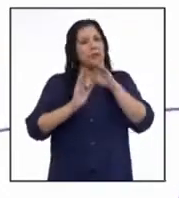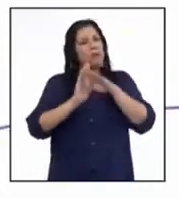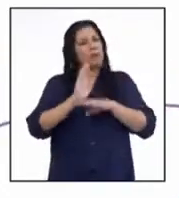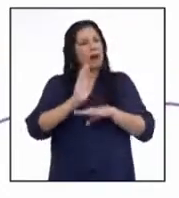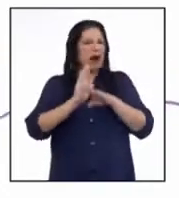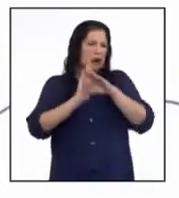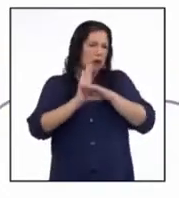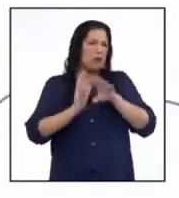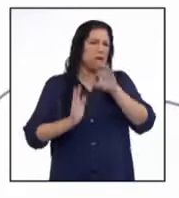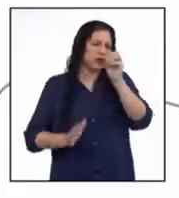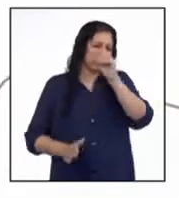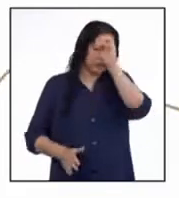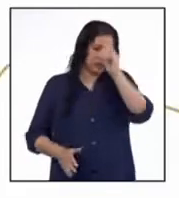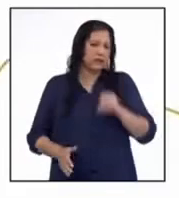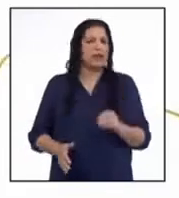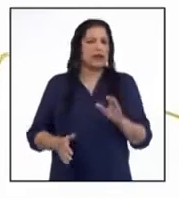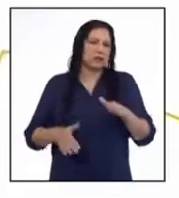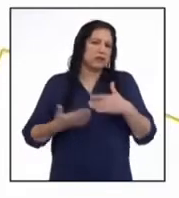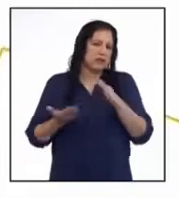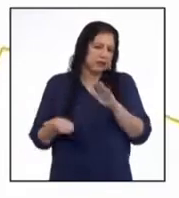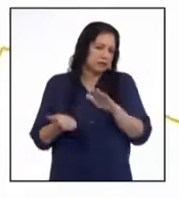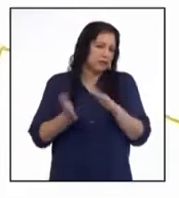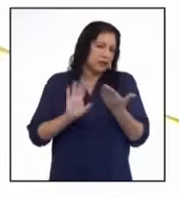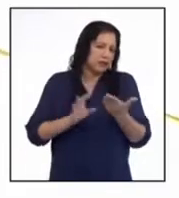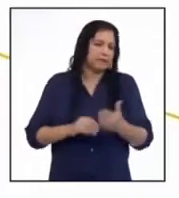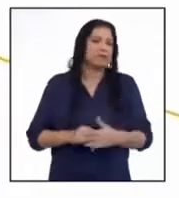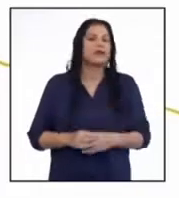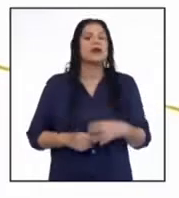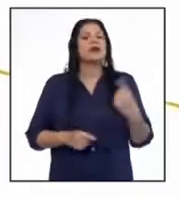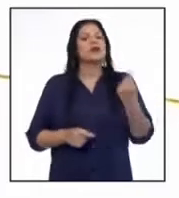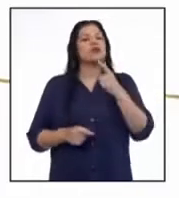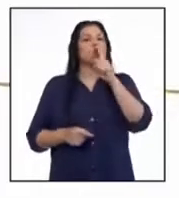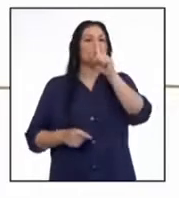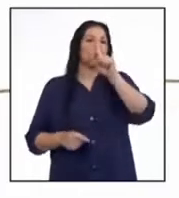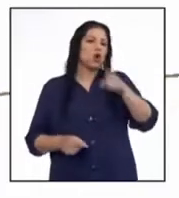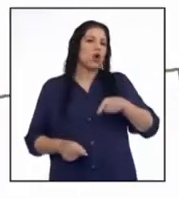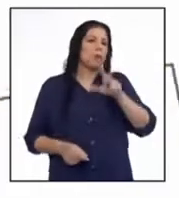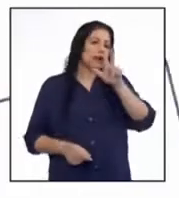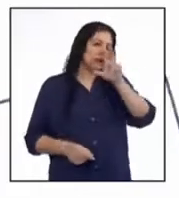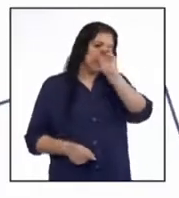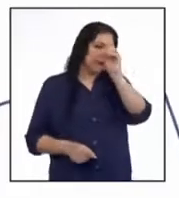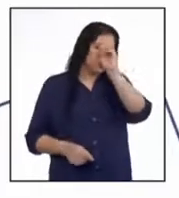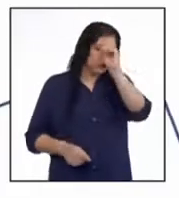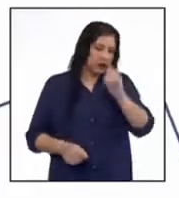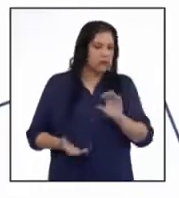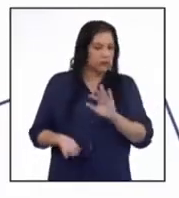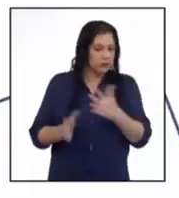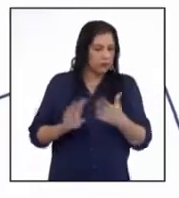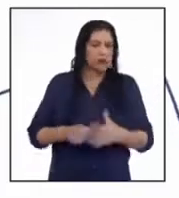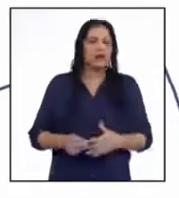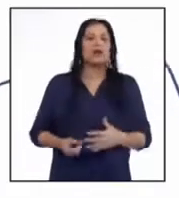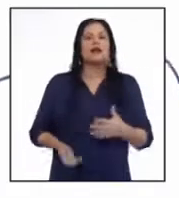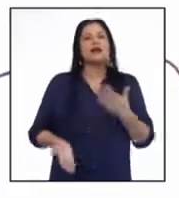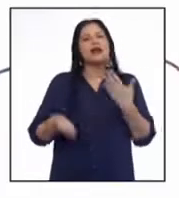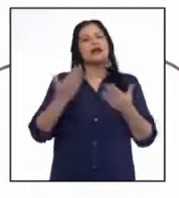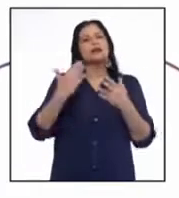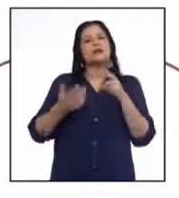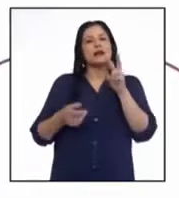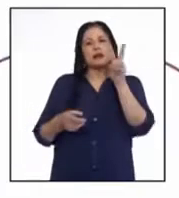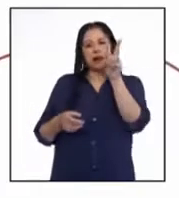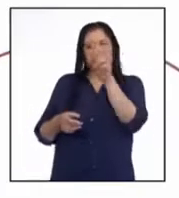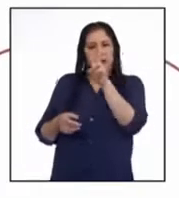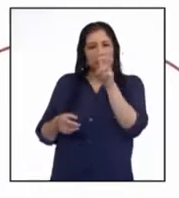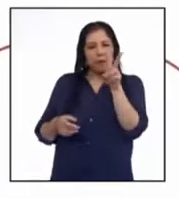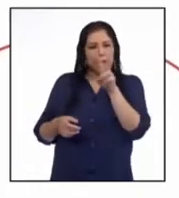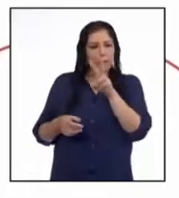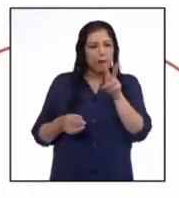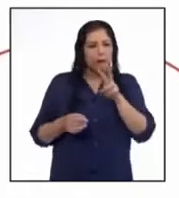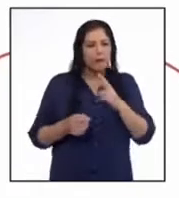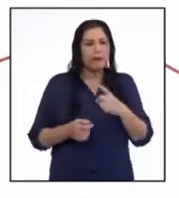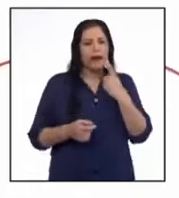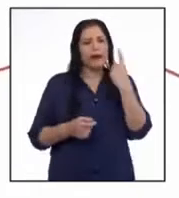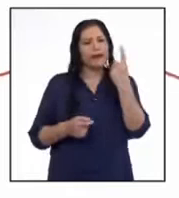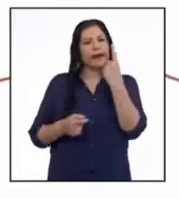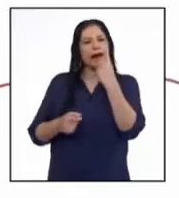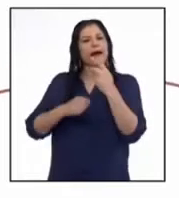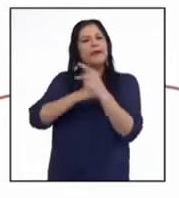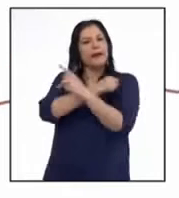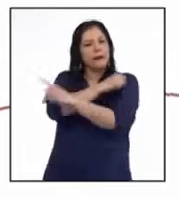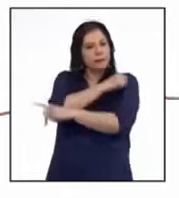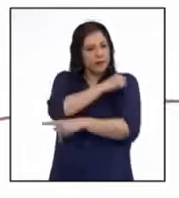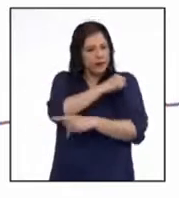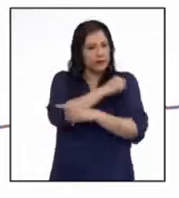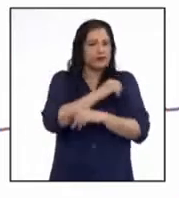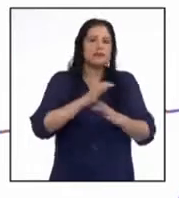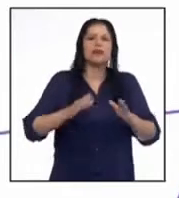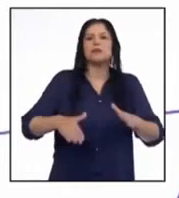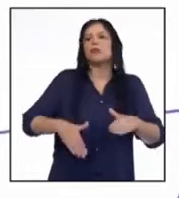bajo porcentaje de ellas llegaba a fallecer, solo el 1,3%. Y si hiciéramos una lectura al interior de cada país,